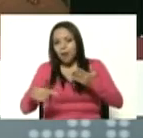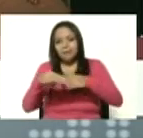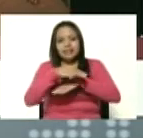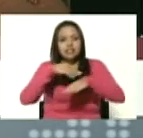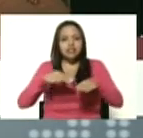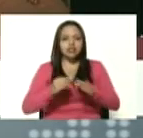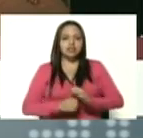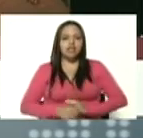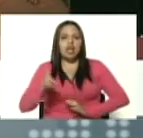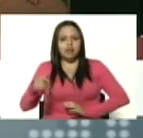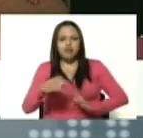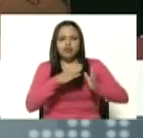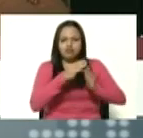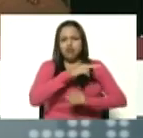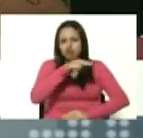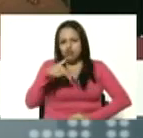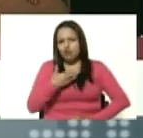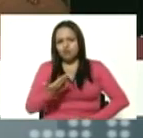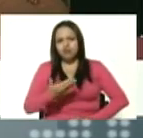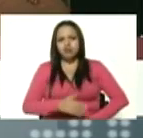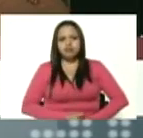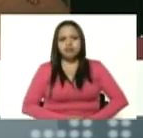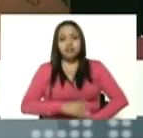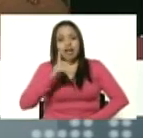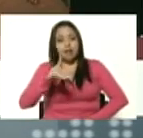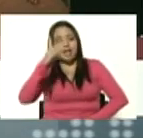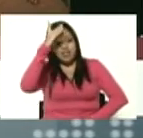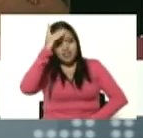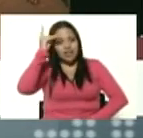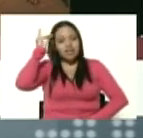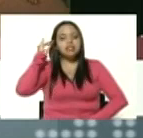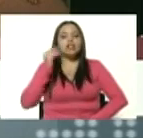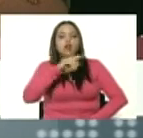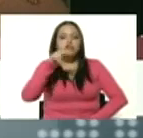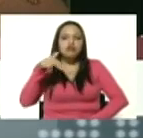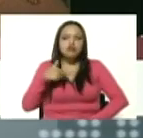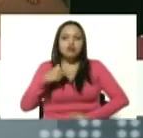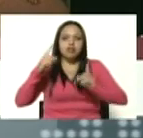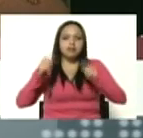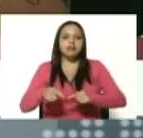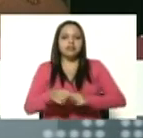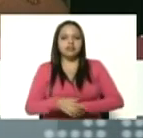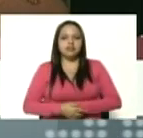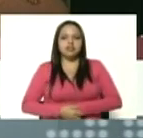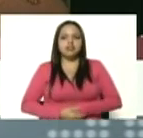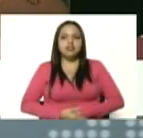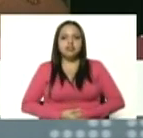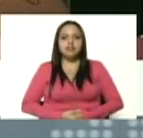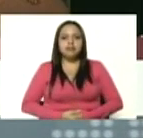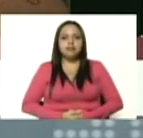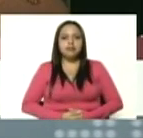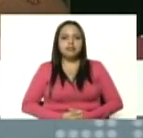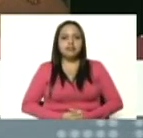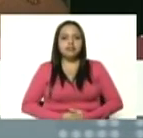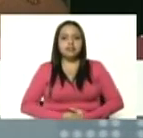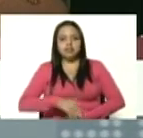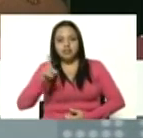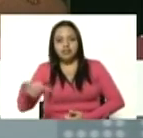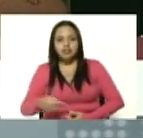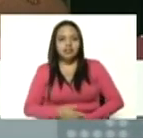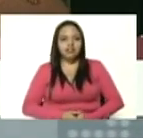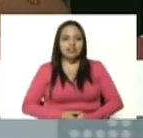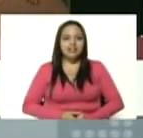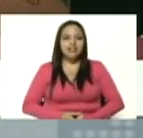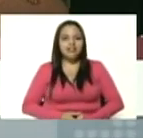nosotros es contigo Delcy Rodríguez es con nosotros es contigo primera combatiente de